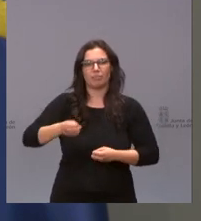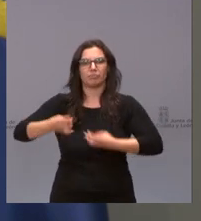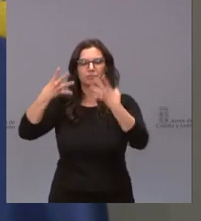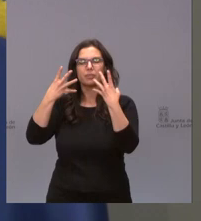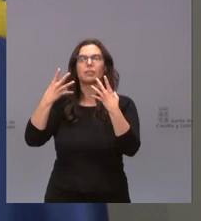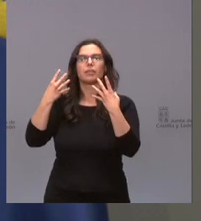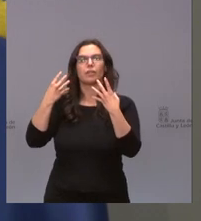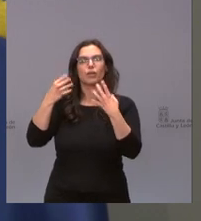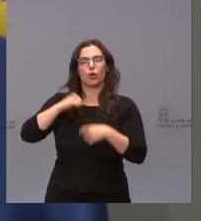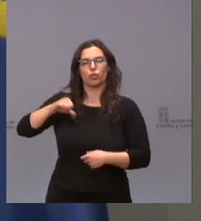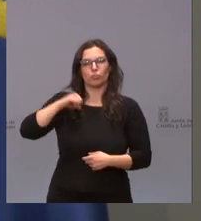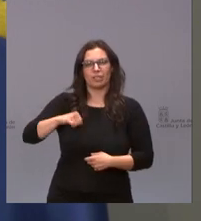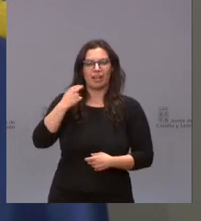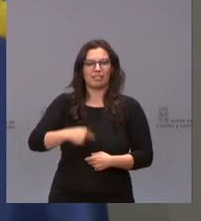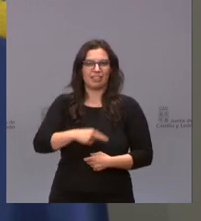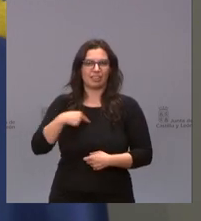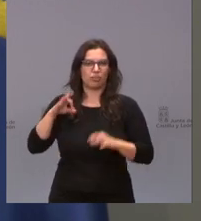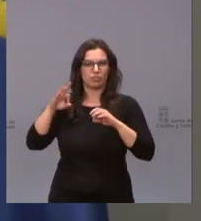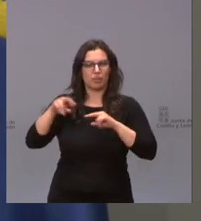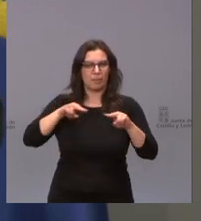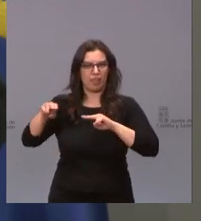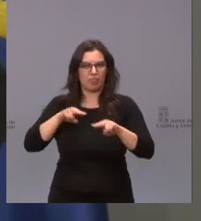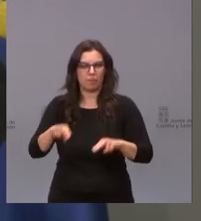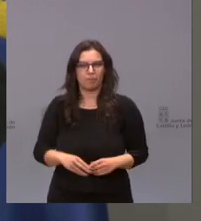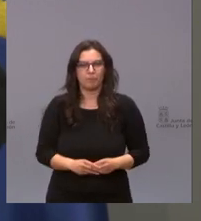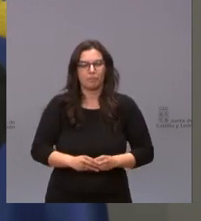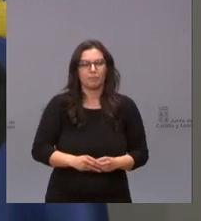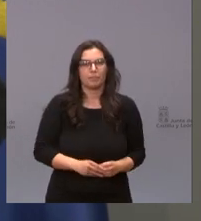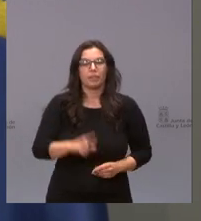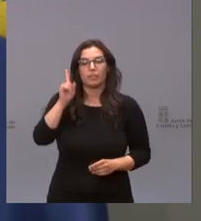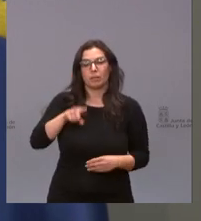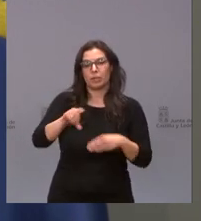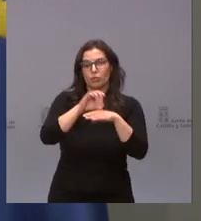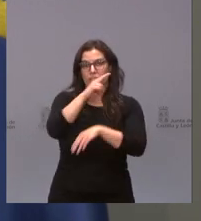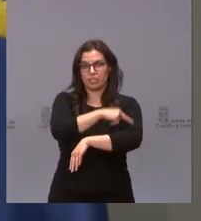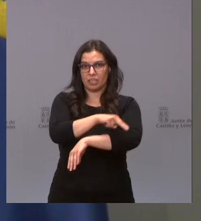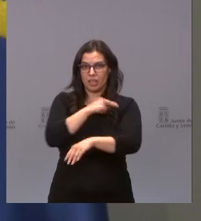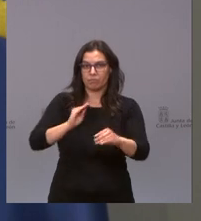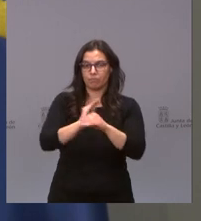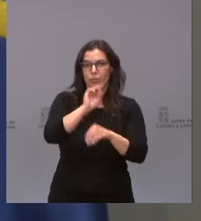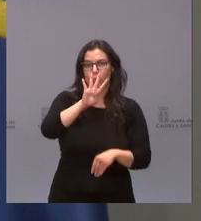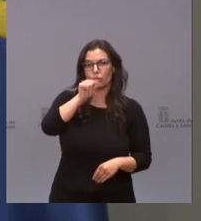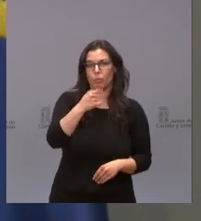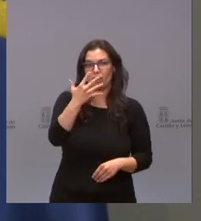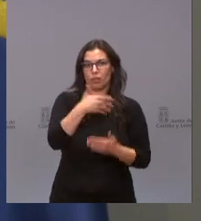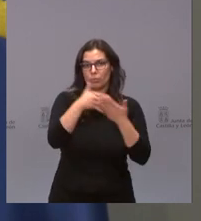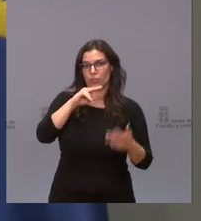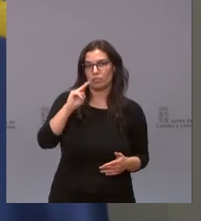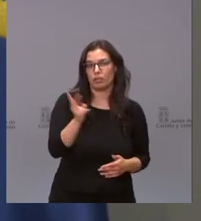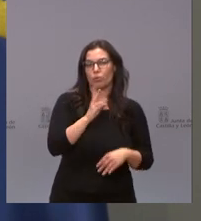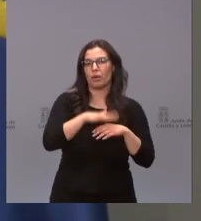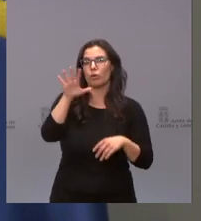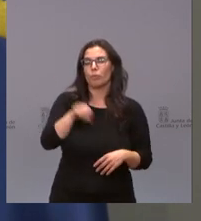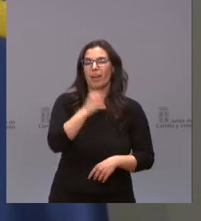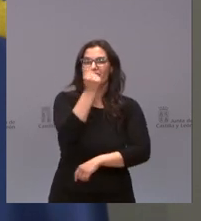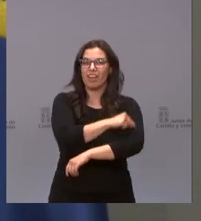Santiago Apóstol de Miranda de Ebro. Se destina también, desde la Consejería de Sanidad, 4,5 millones de euros para la compra